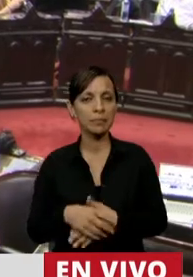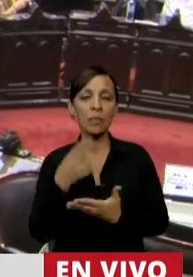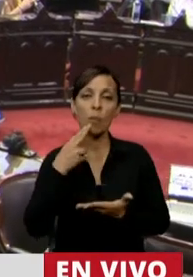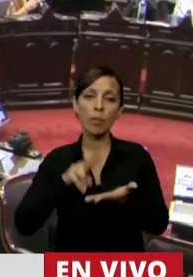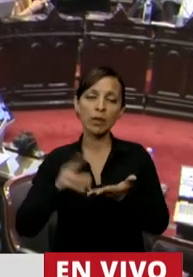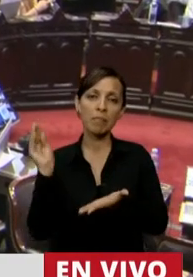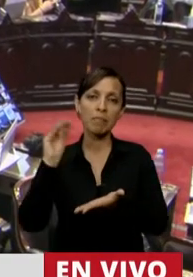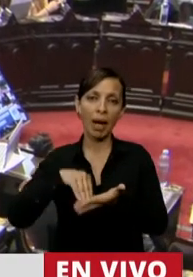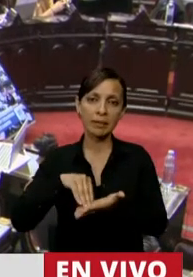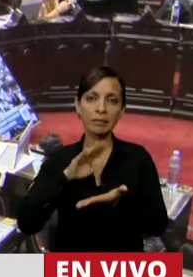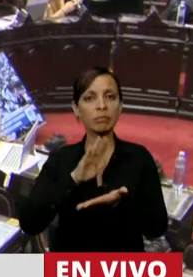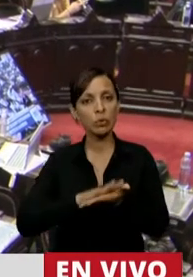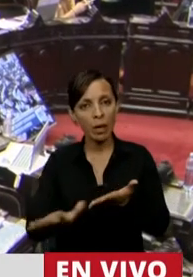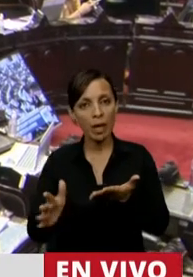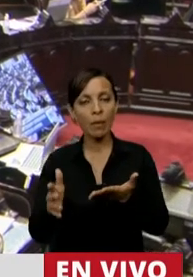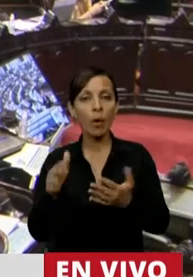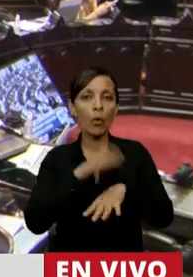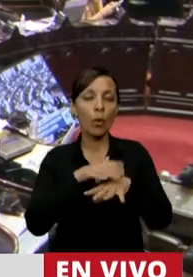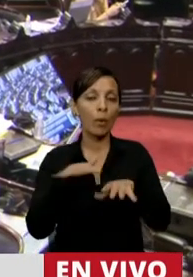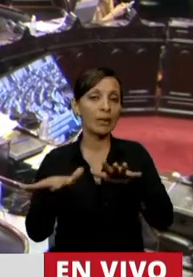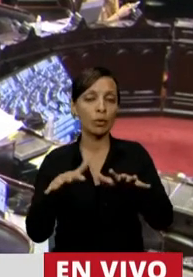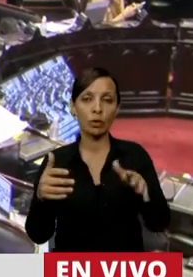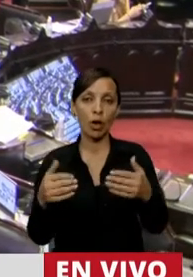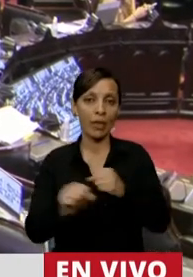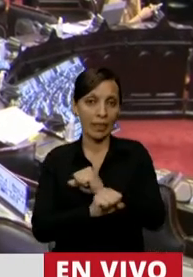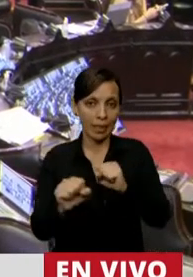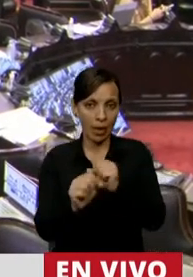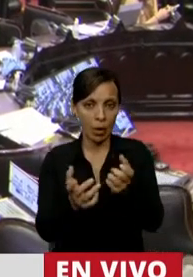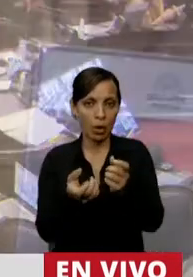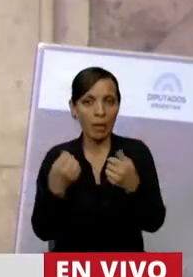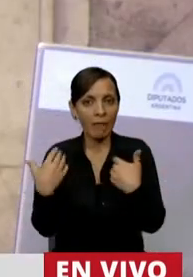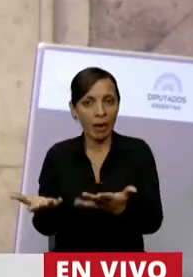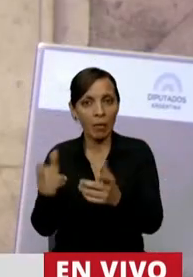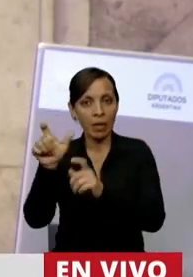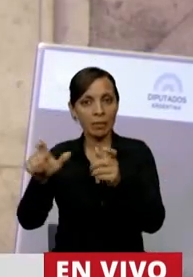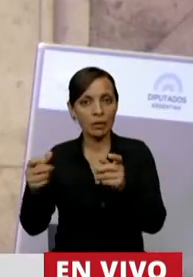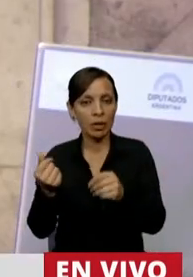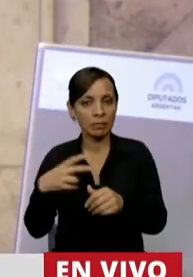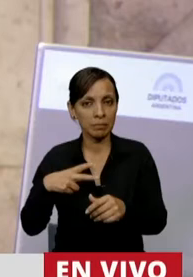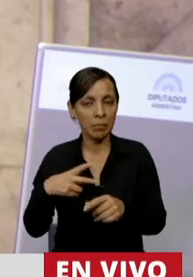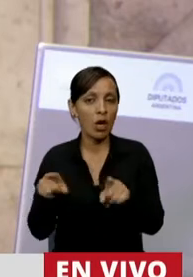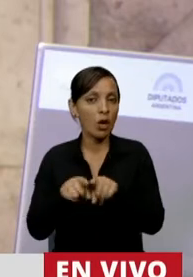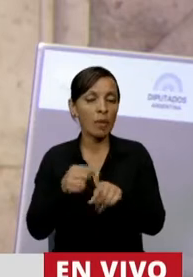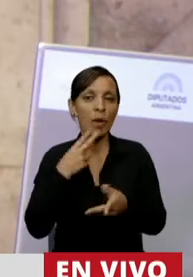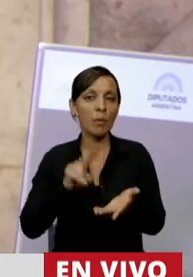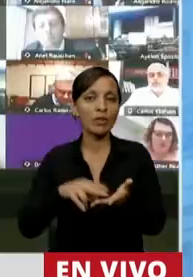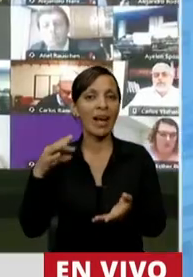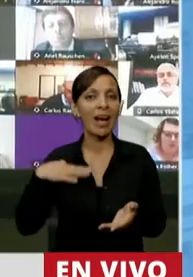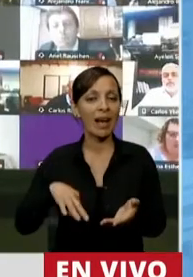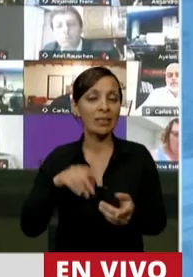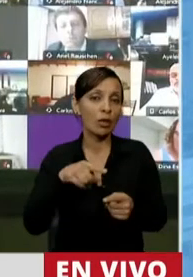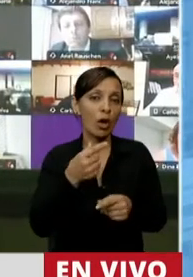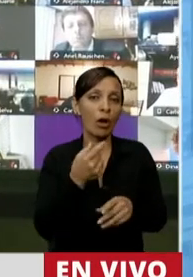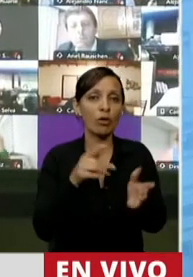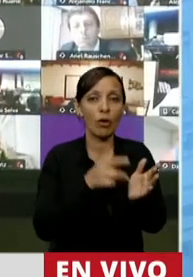crea por una situación transitoria, de emergencia y para los que más tienen. Igual que el impuesto a las ganancias que hoy recae también sobre los